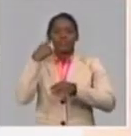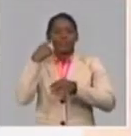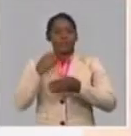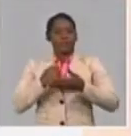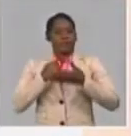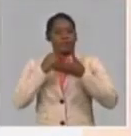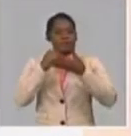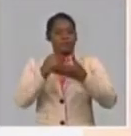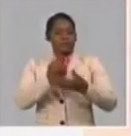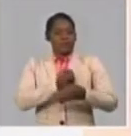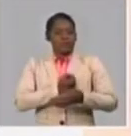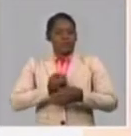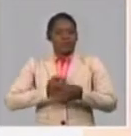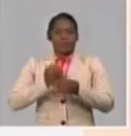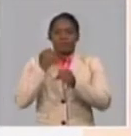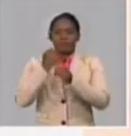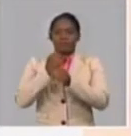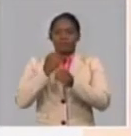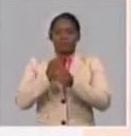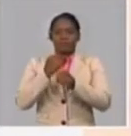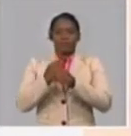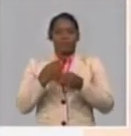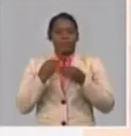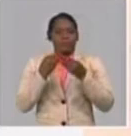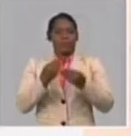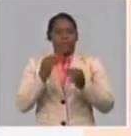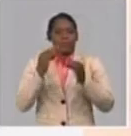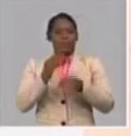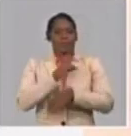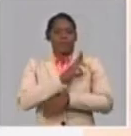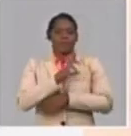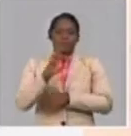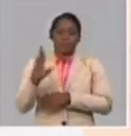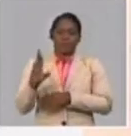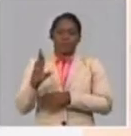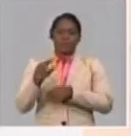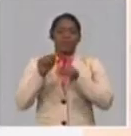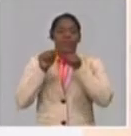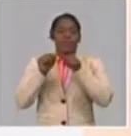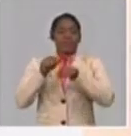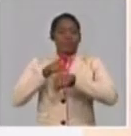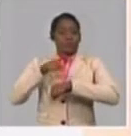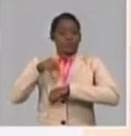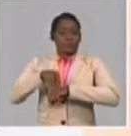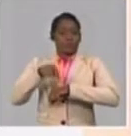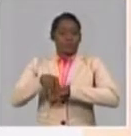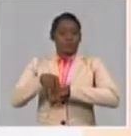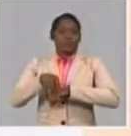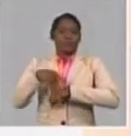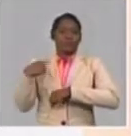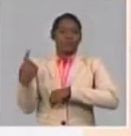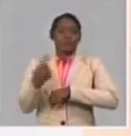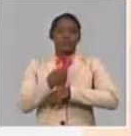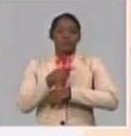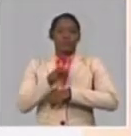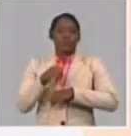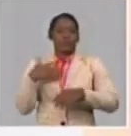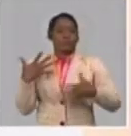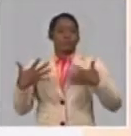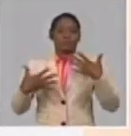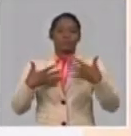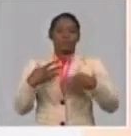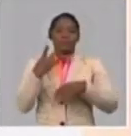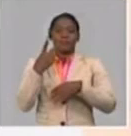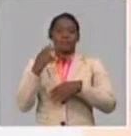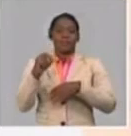de los trabajadores a su revolución en un contexto en que estamos justamente conmemorando 20 años